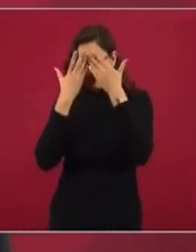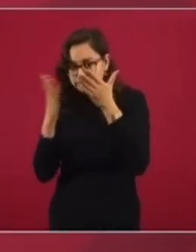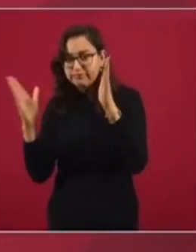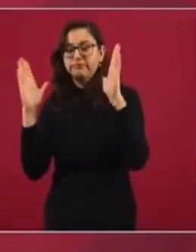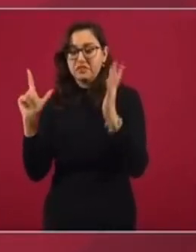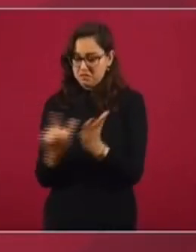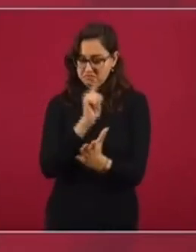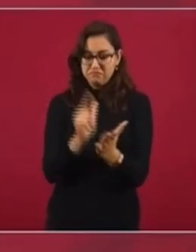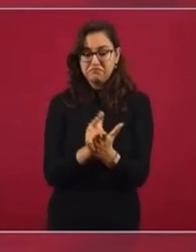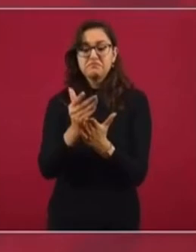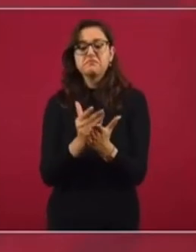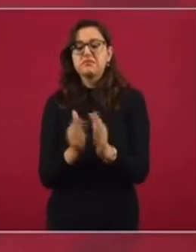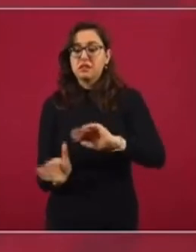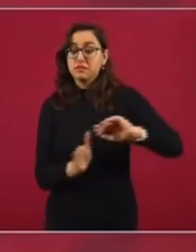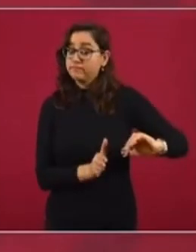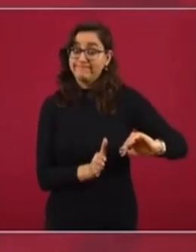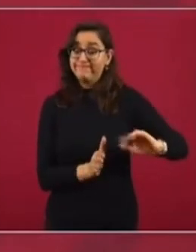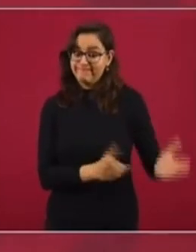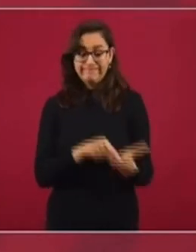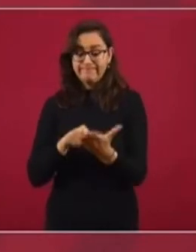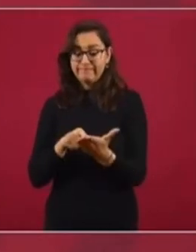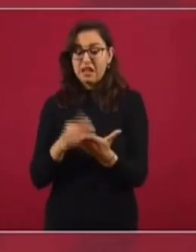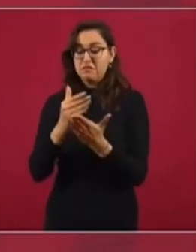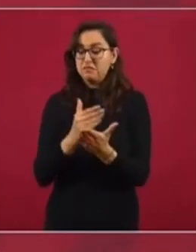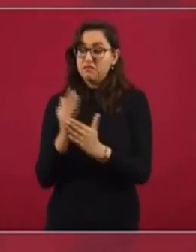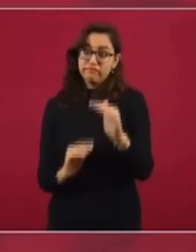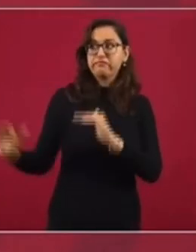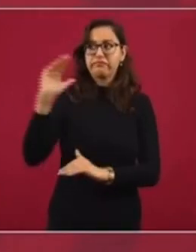XIX. Al margen de la ley, nada. Y por encima de la ley, nadie.